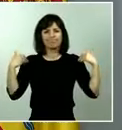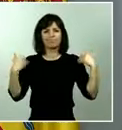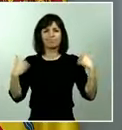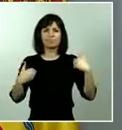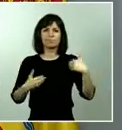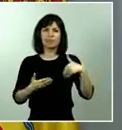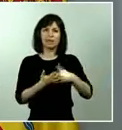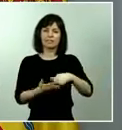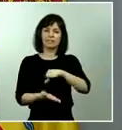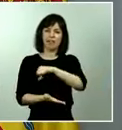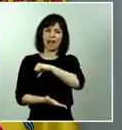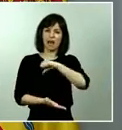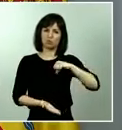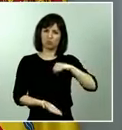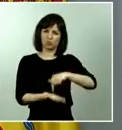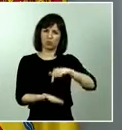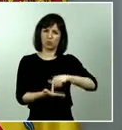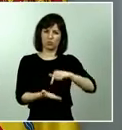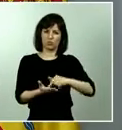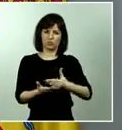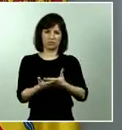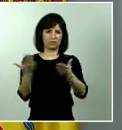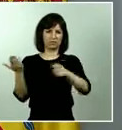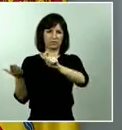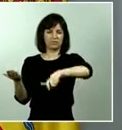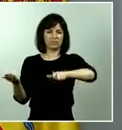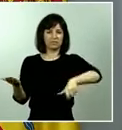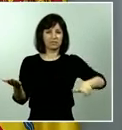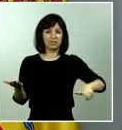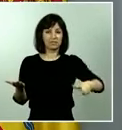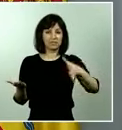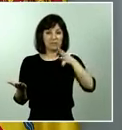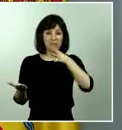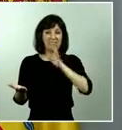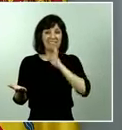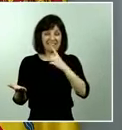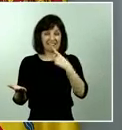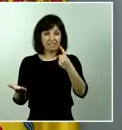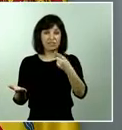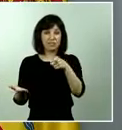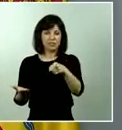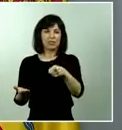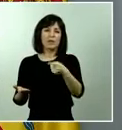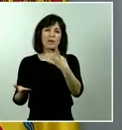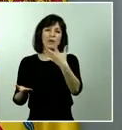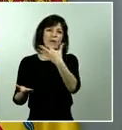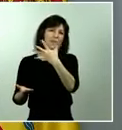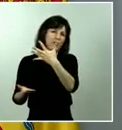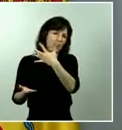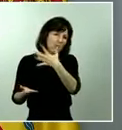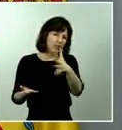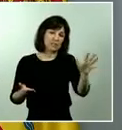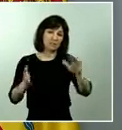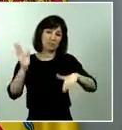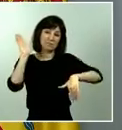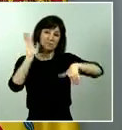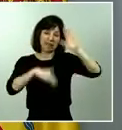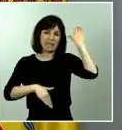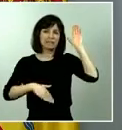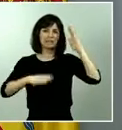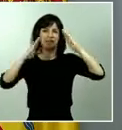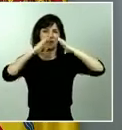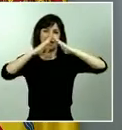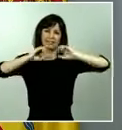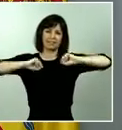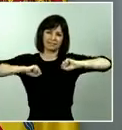conjunto de los ciudadanos que llevan, como hemos dicho, más de cinco semanas confinados en su casa